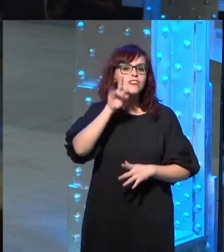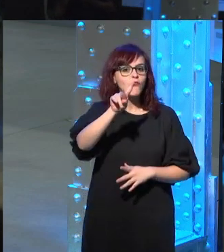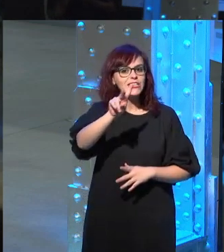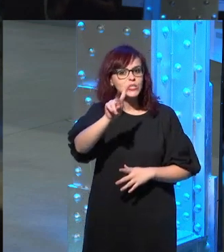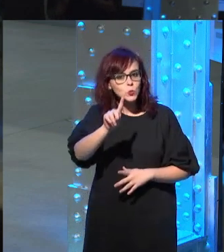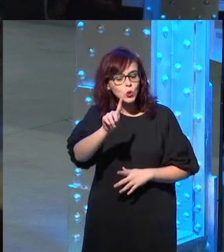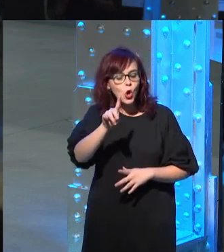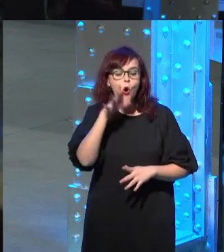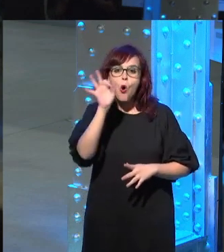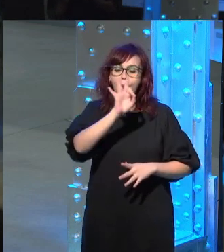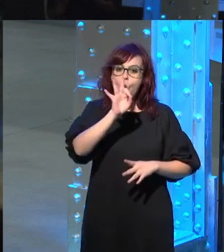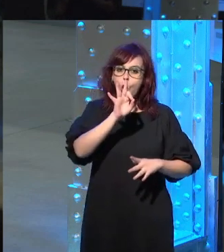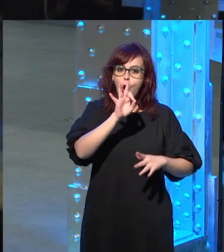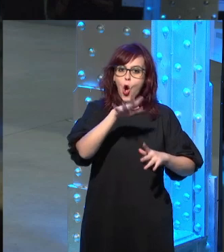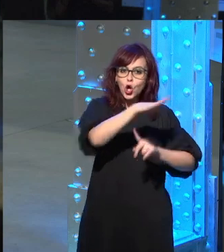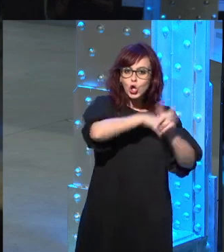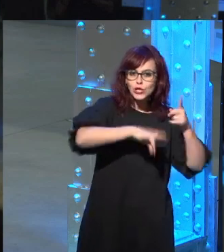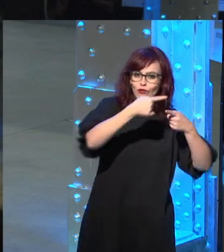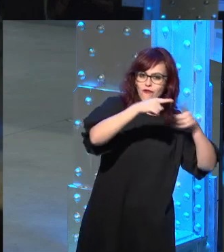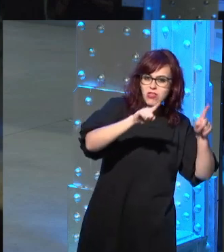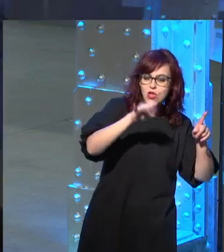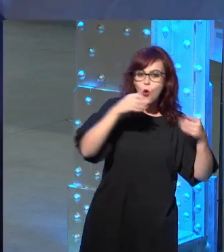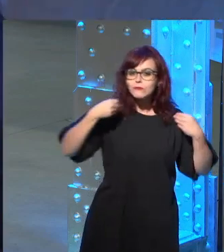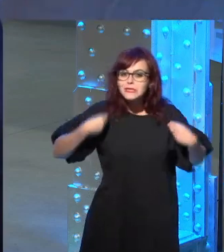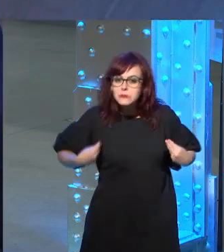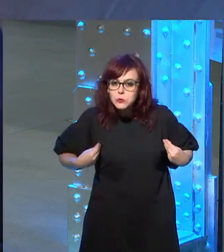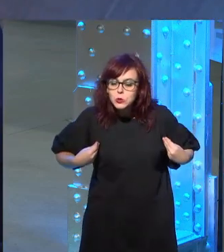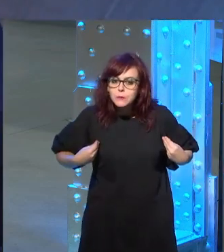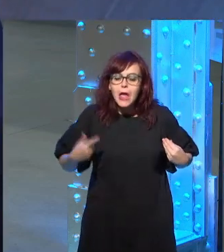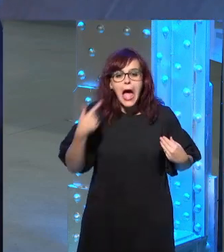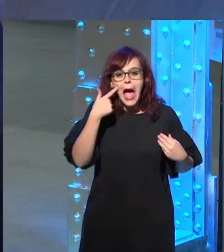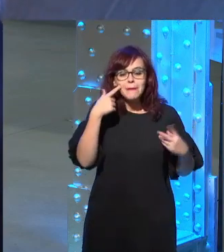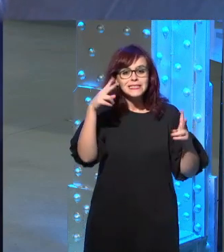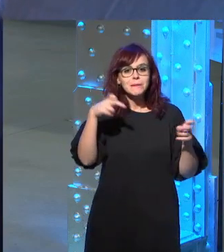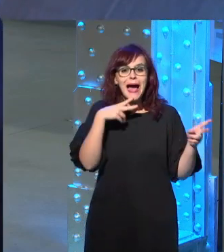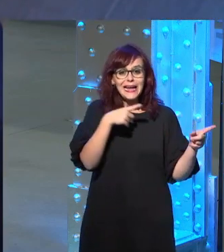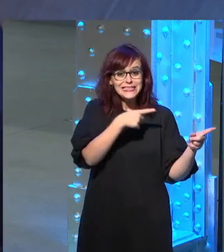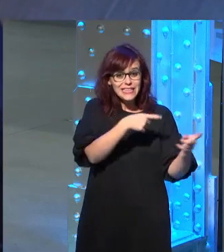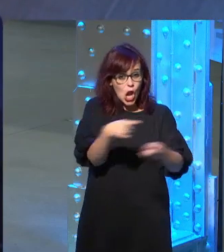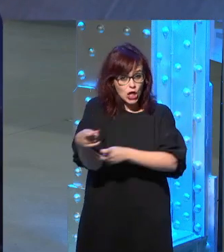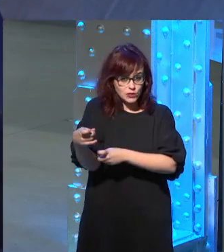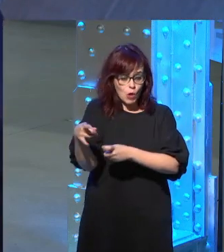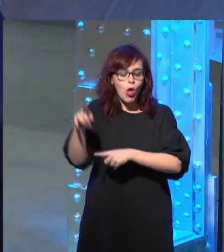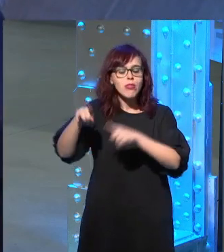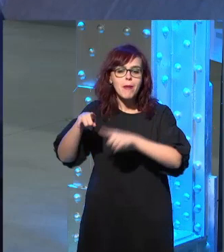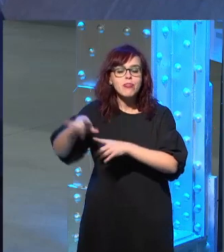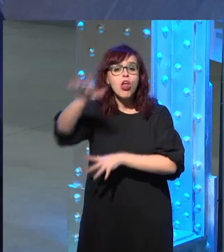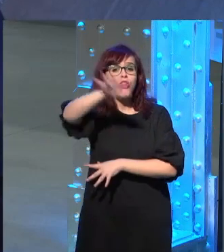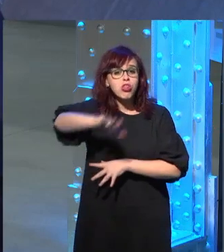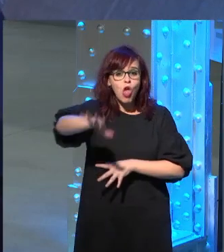fenómeno simplemente en un contexto distinto? creo que el terrorismo es no solo con pequeñas variantes locales pero